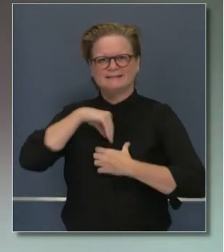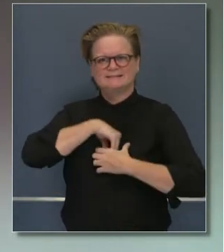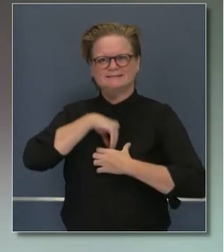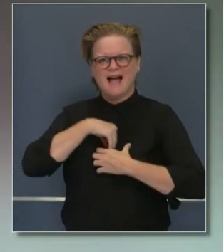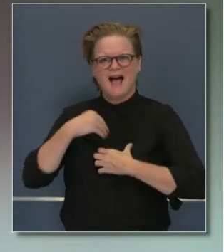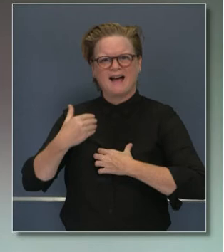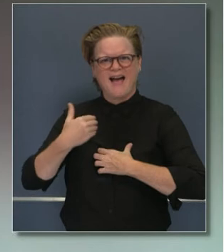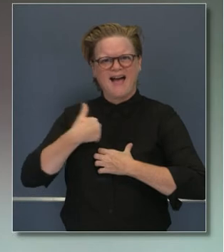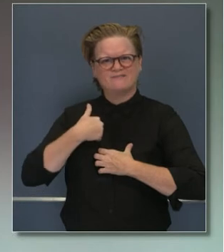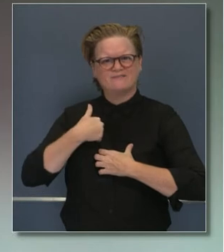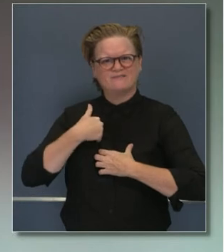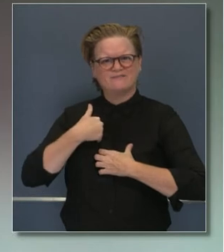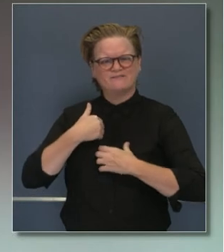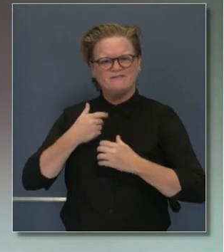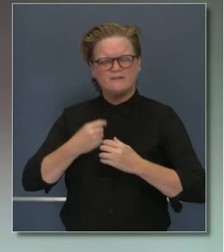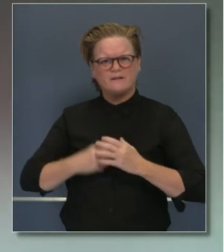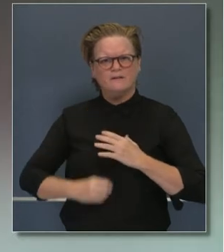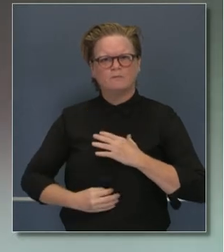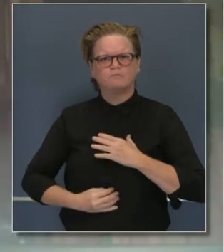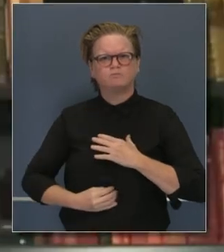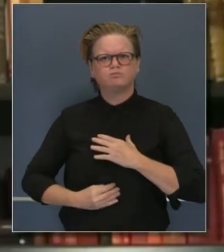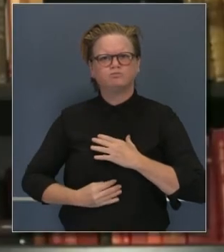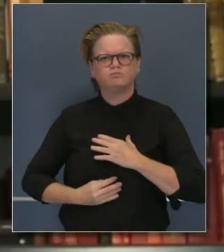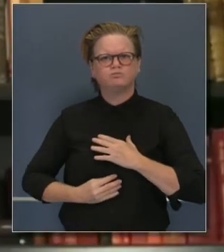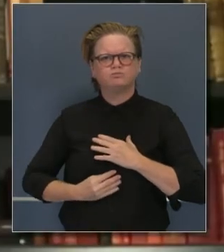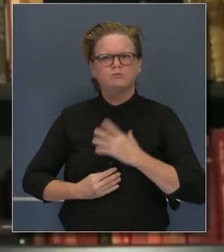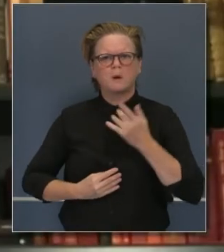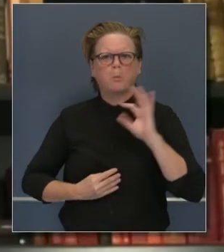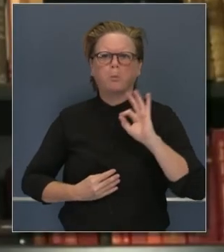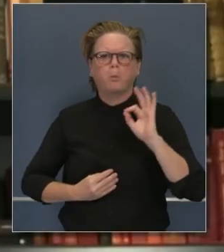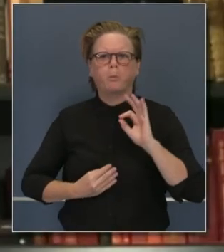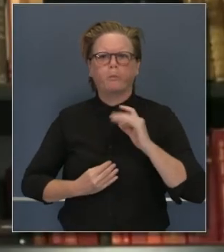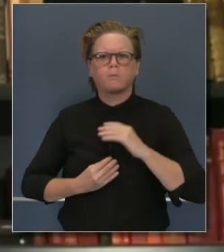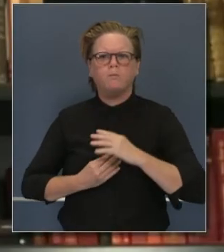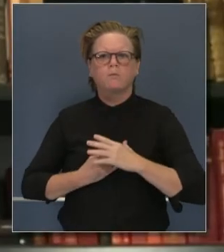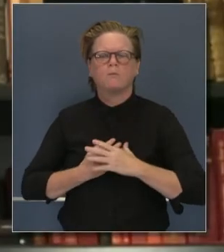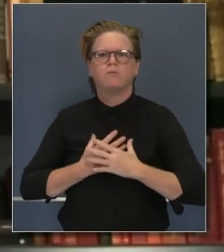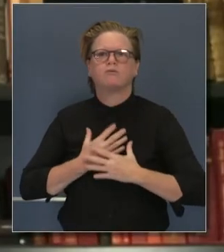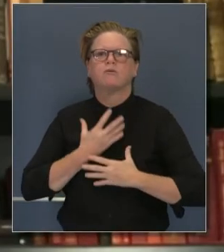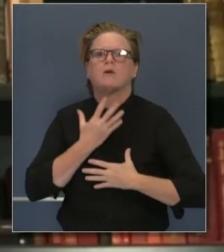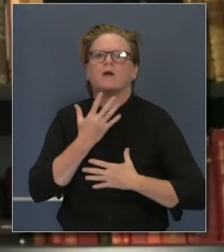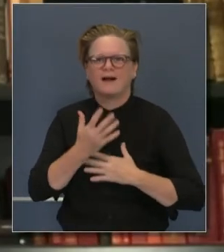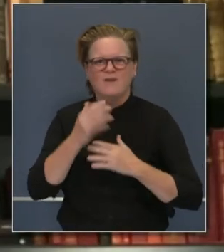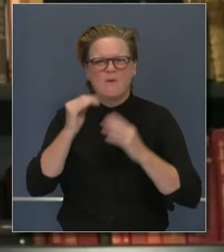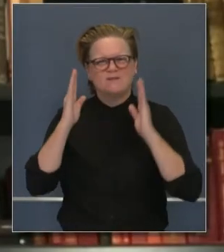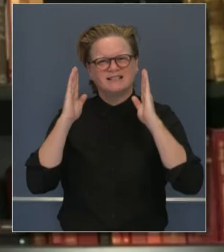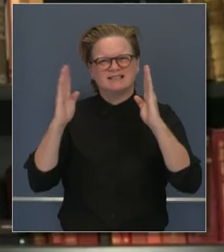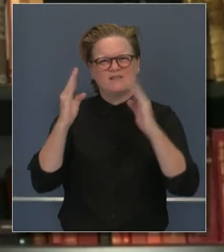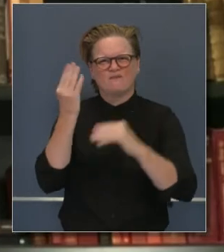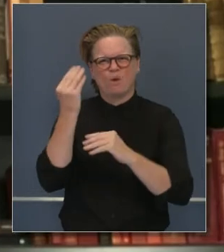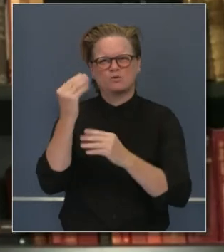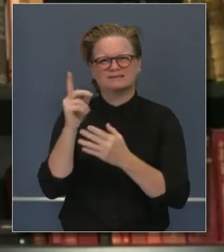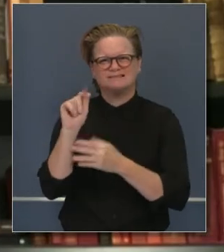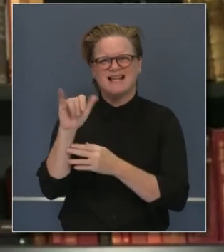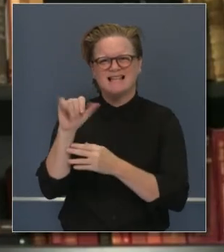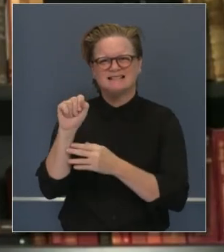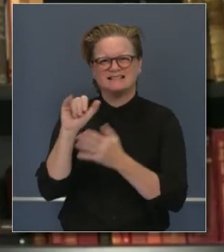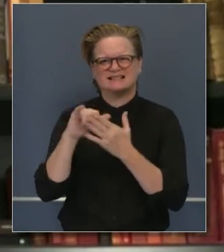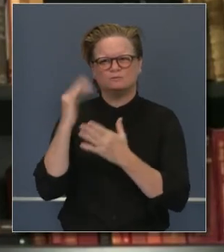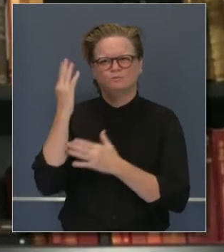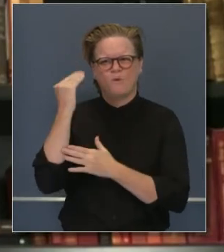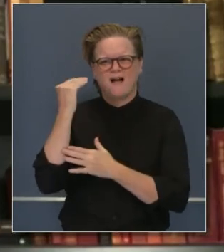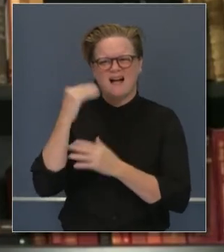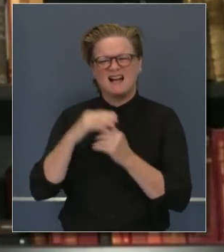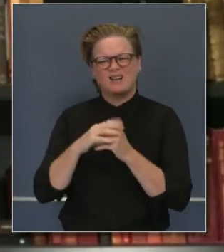tenemos esa cifra de 14 días para que se aíslen. Sí, gracias. Anticipando sus preguntas, también